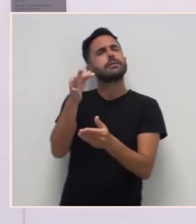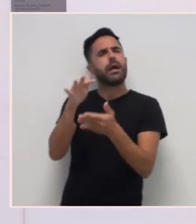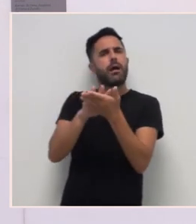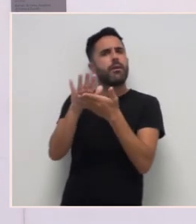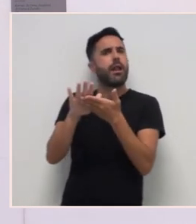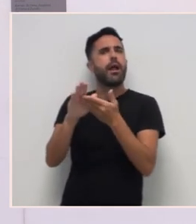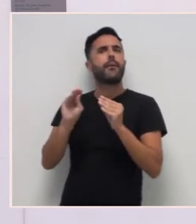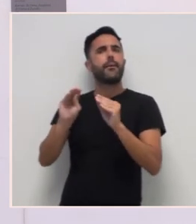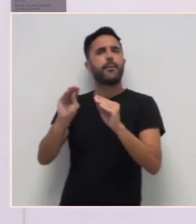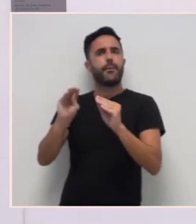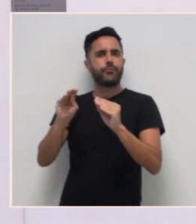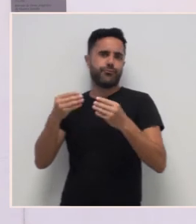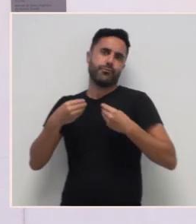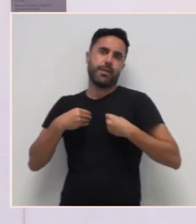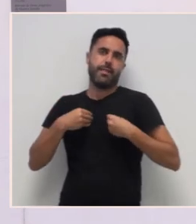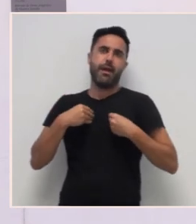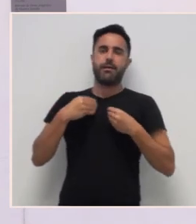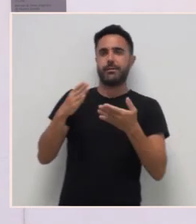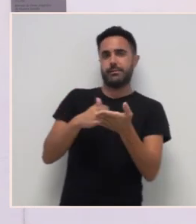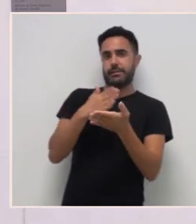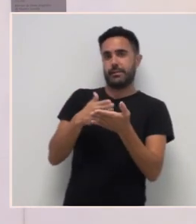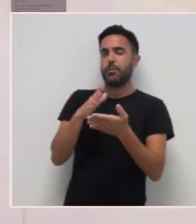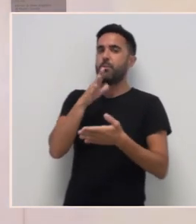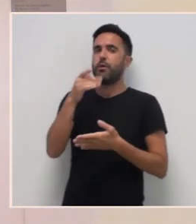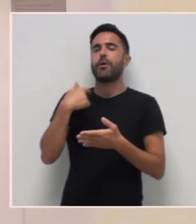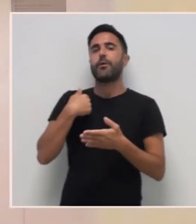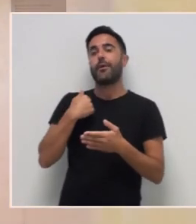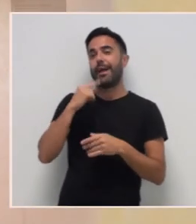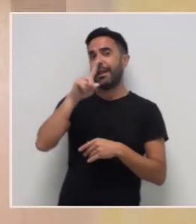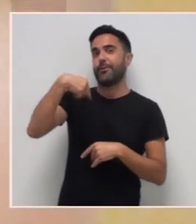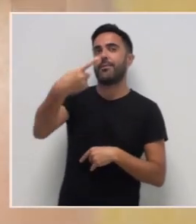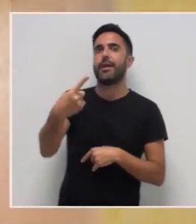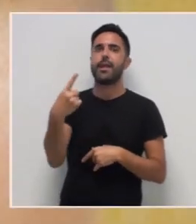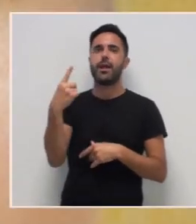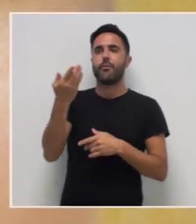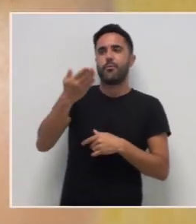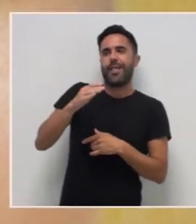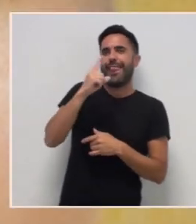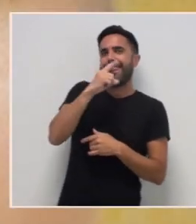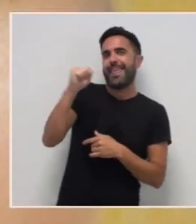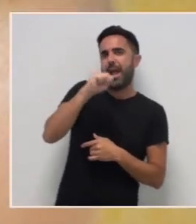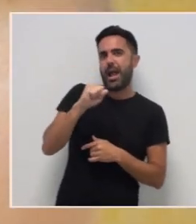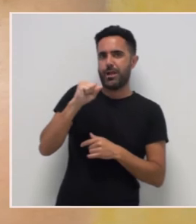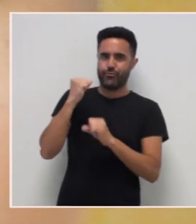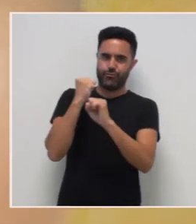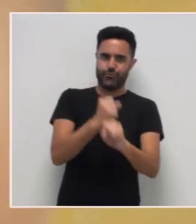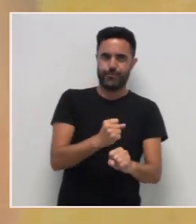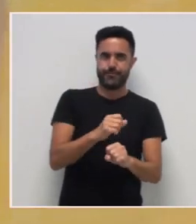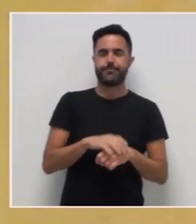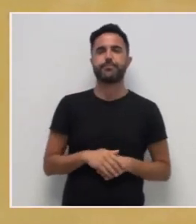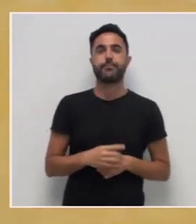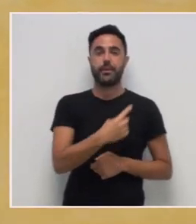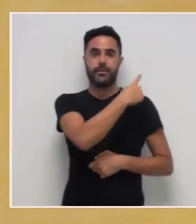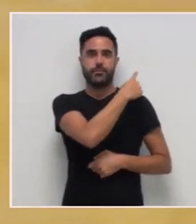é o centenario da súa morte. Pero, en concreto, Joaquina de Osma era moi conhecida na época